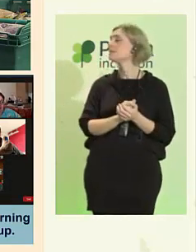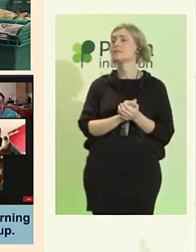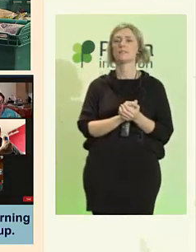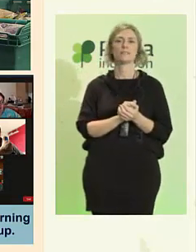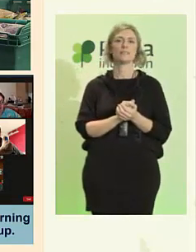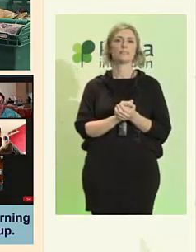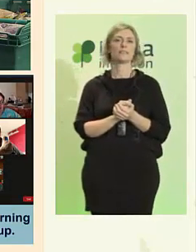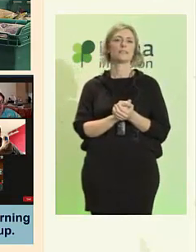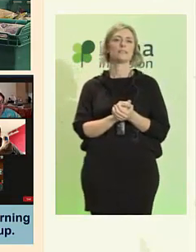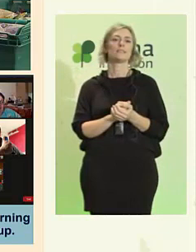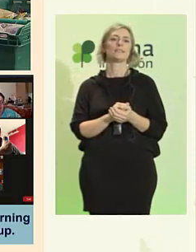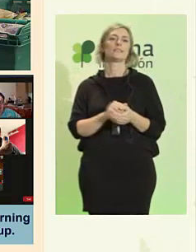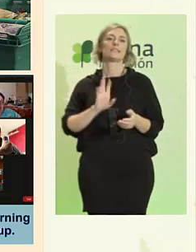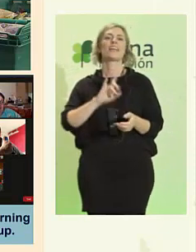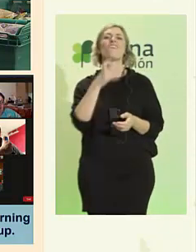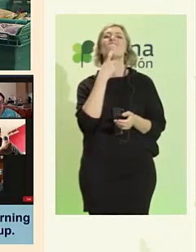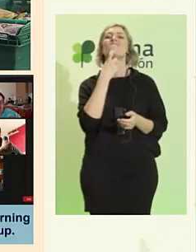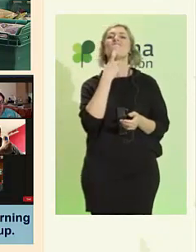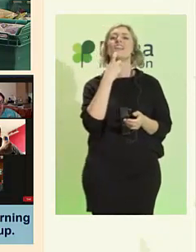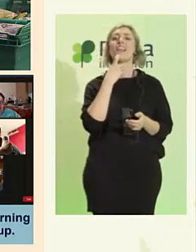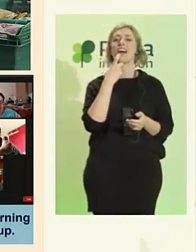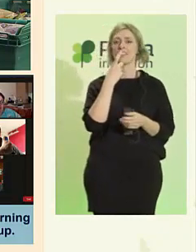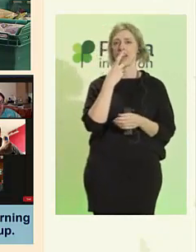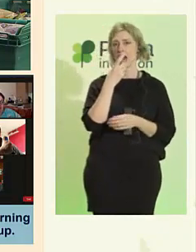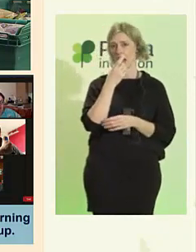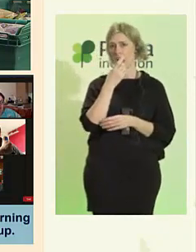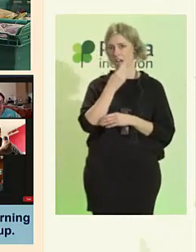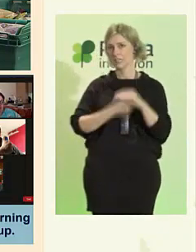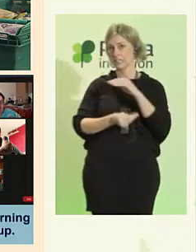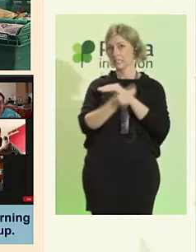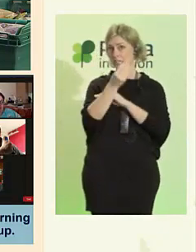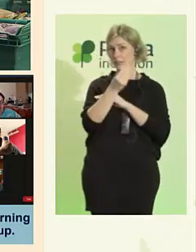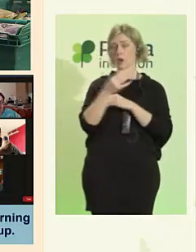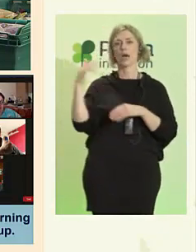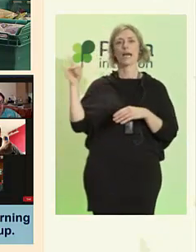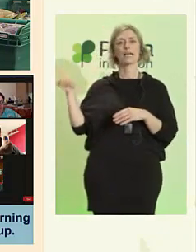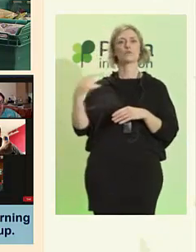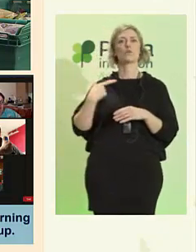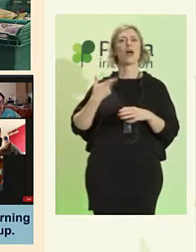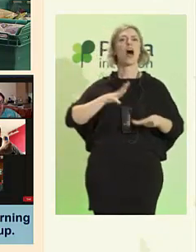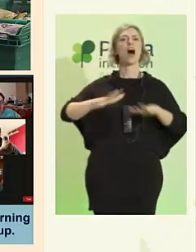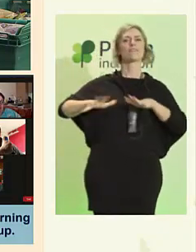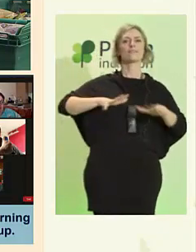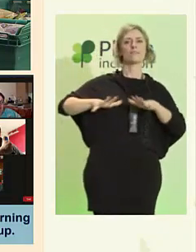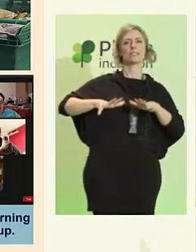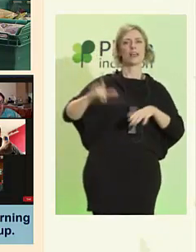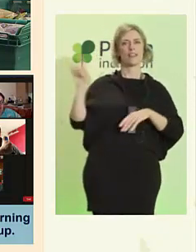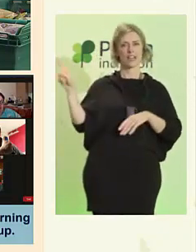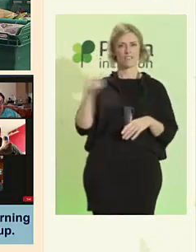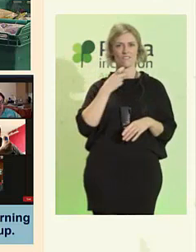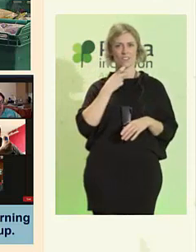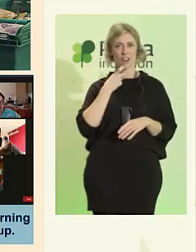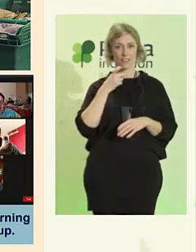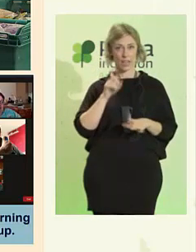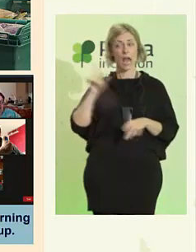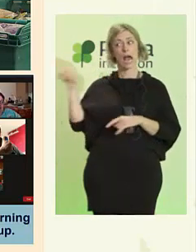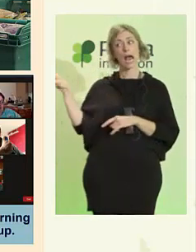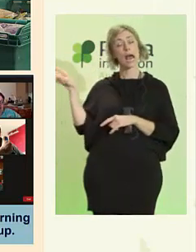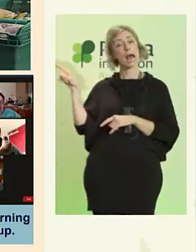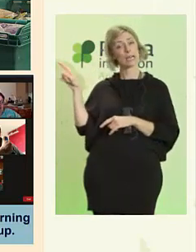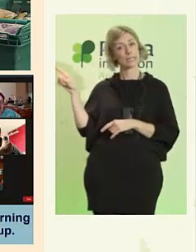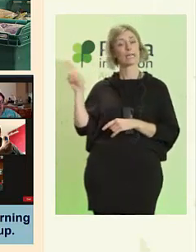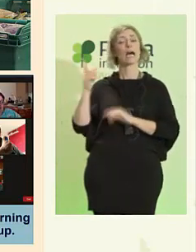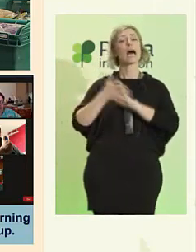es un activista de Finlandia. Y aquí aparece hablando en el Parlamento Europeo acerca